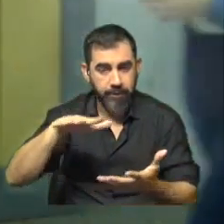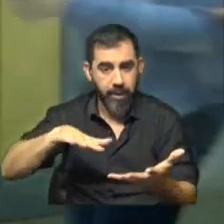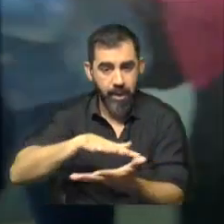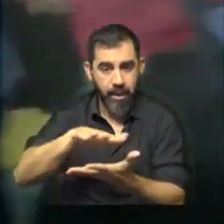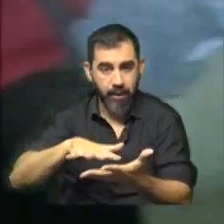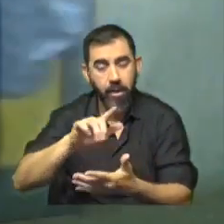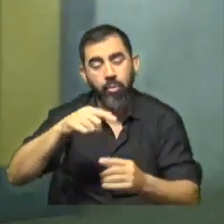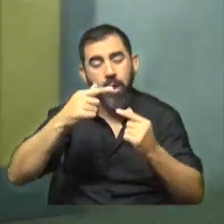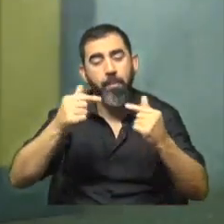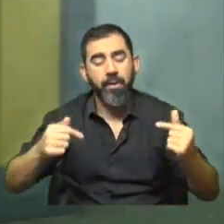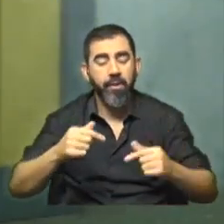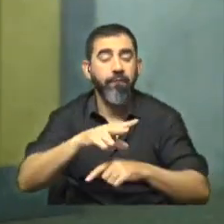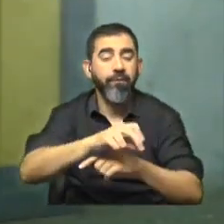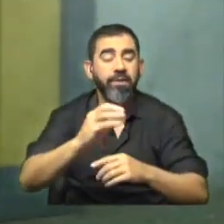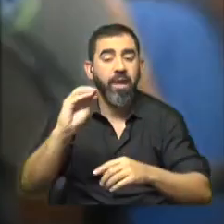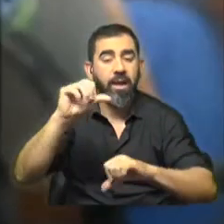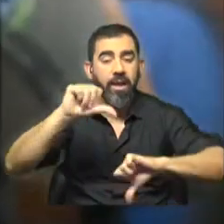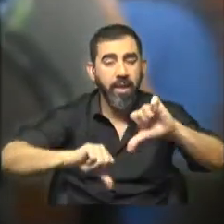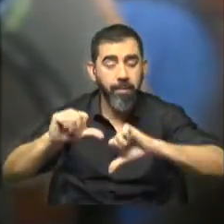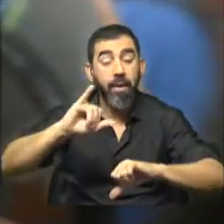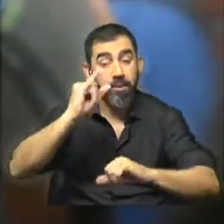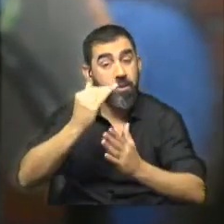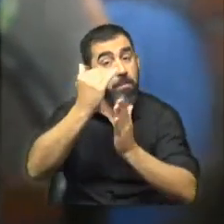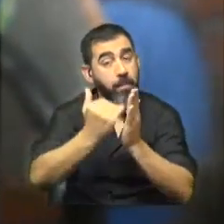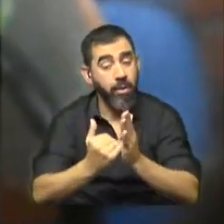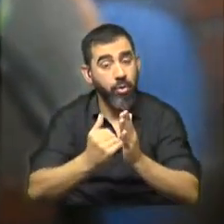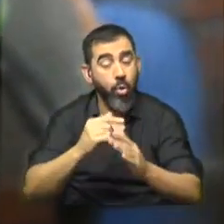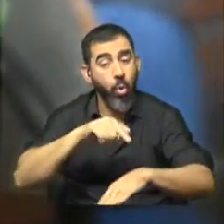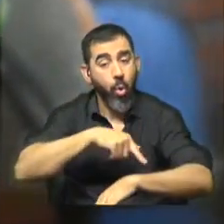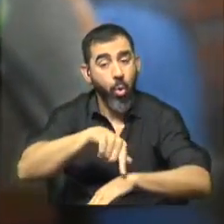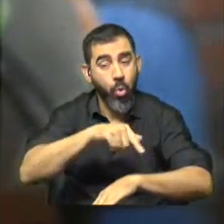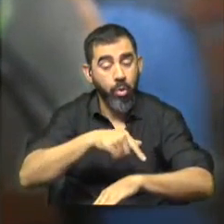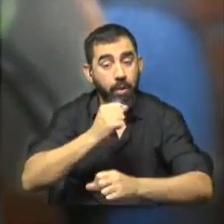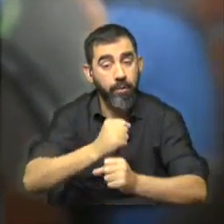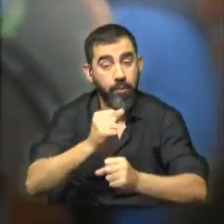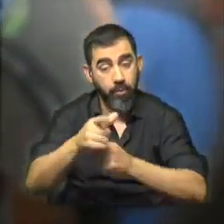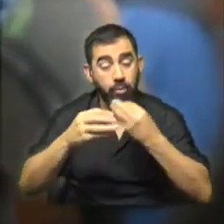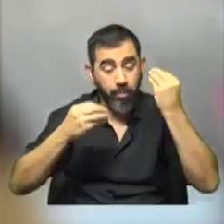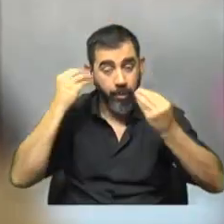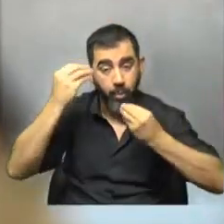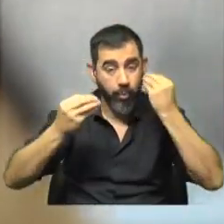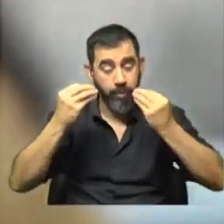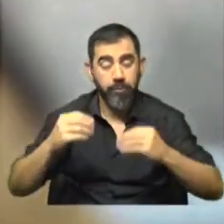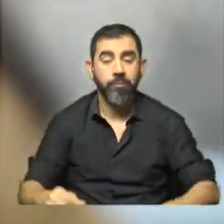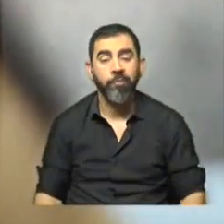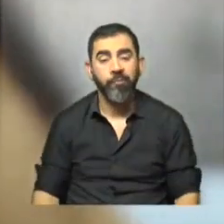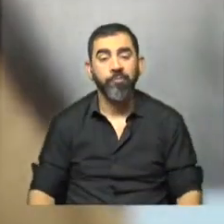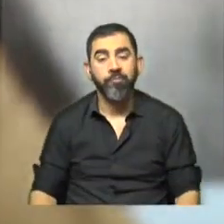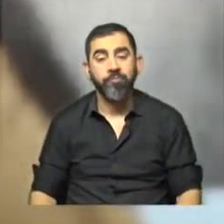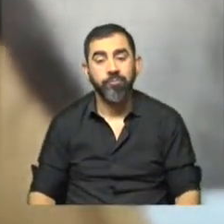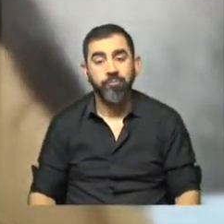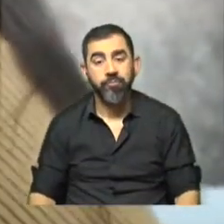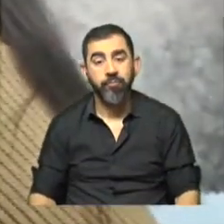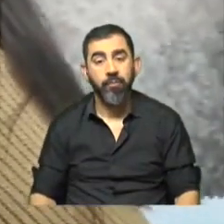otras asignaturas como física química que sí reducen notablemente la carga horaria, y eso es una gran preocupación. Pero la